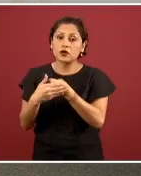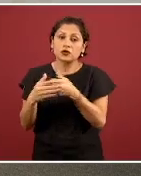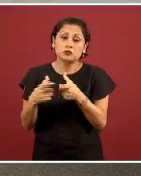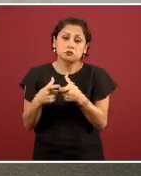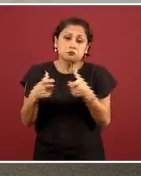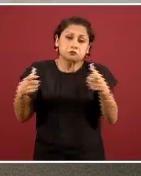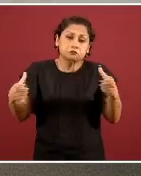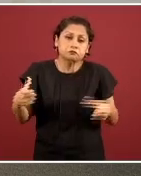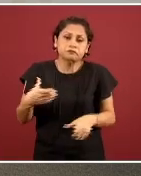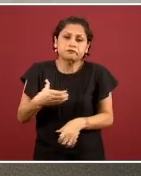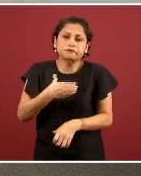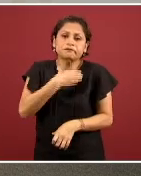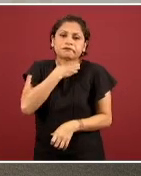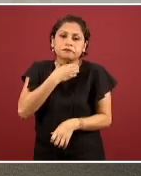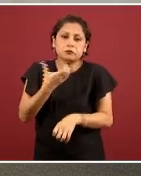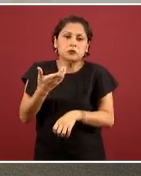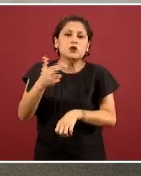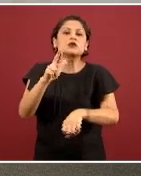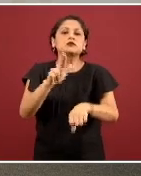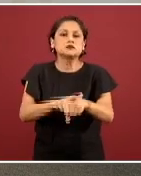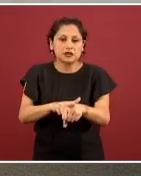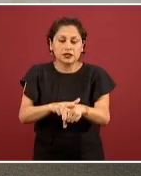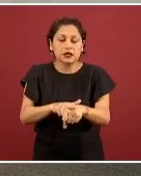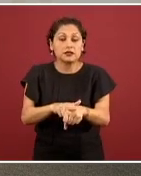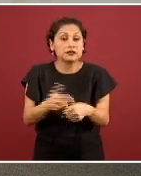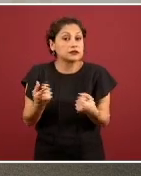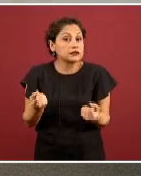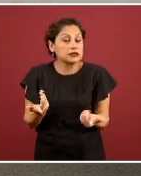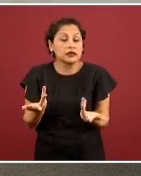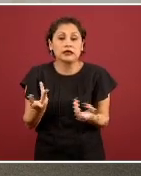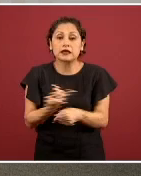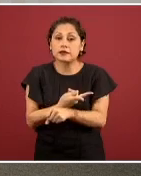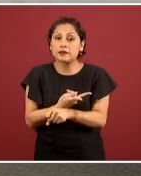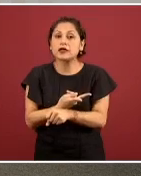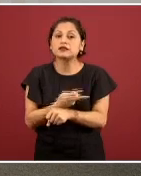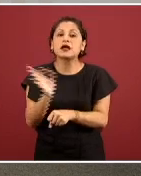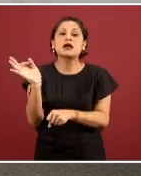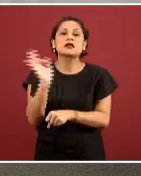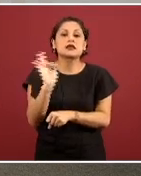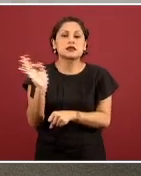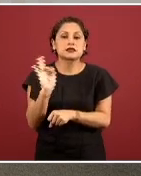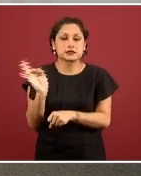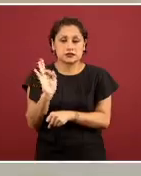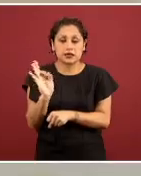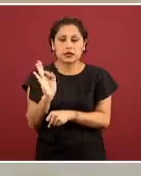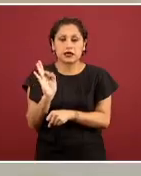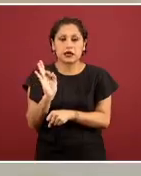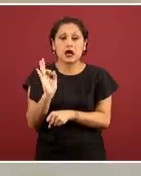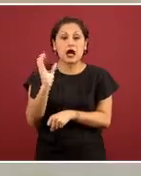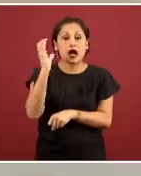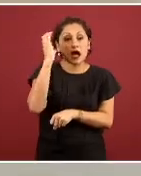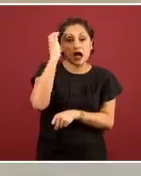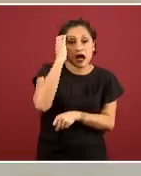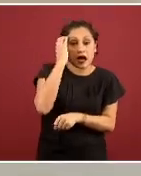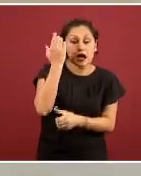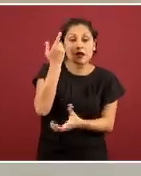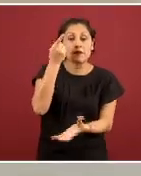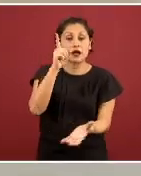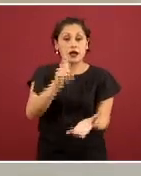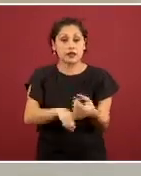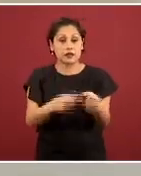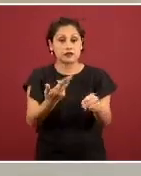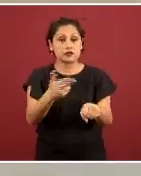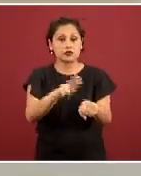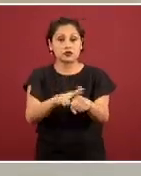cuidados críticos en la unidad de terapia intensiva, reconvertir algunas camas para duplicar o